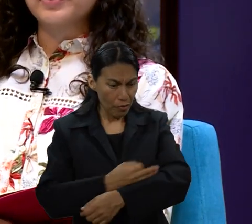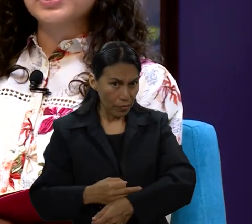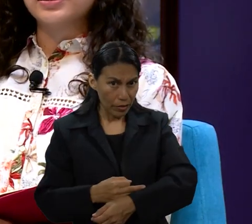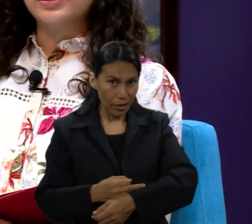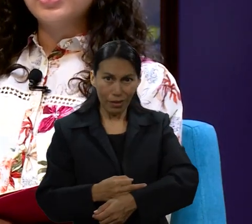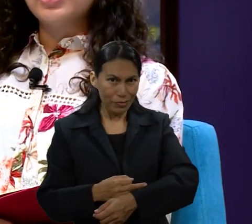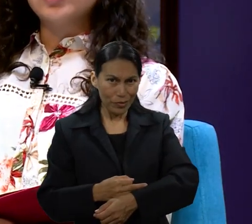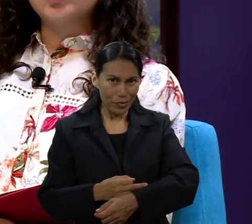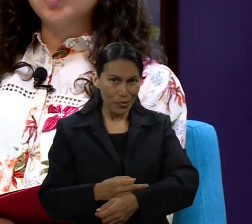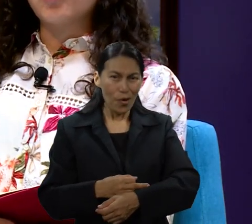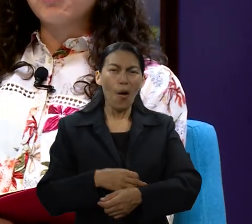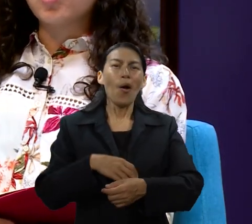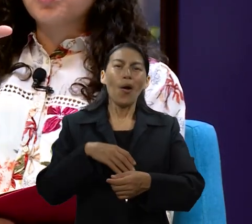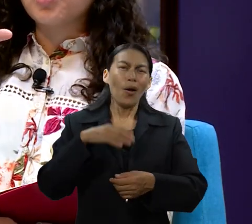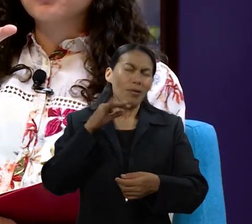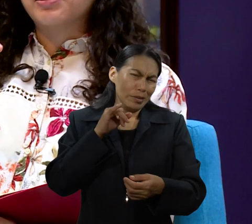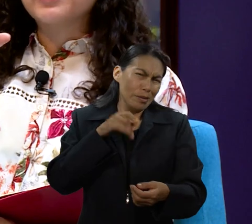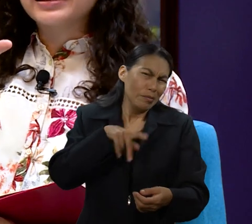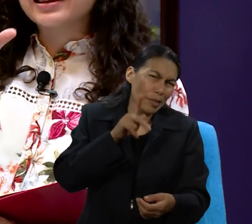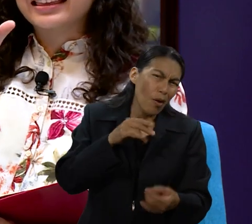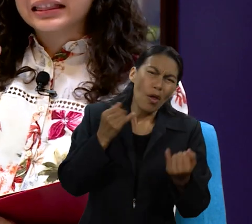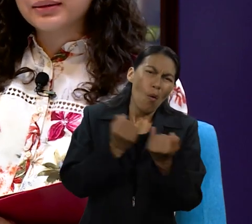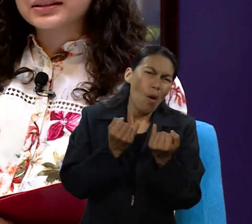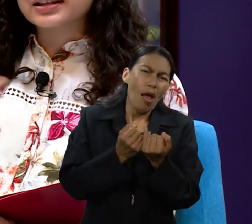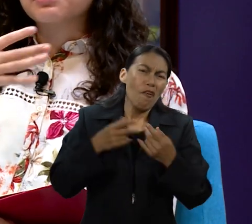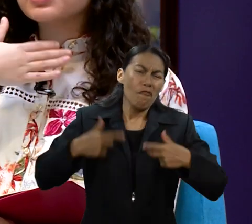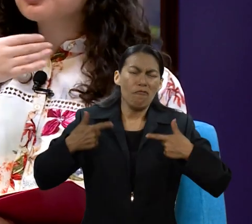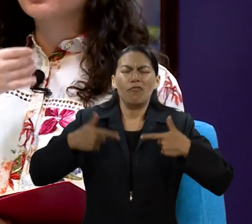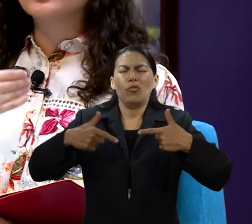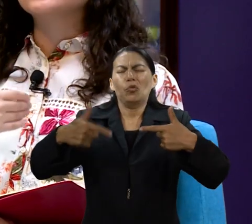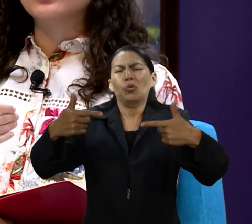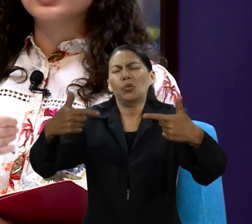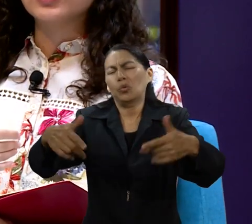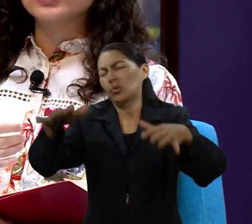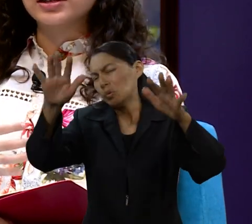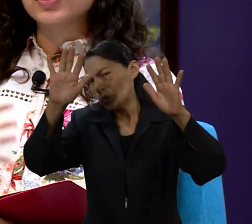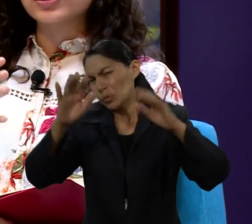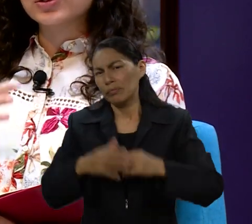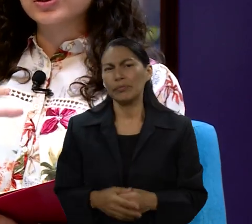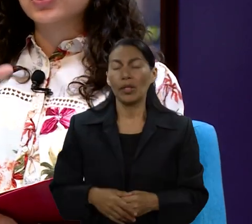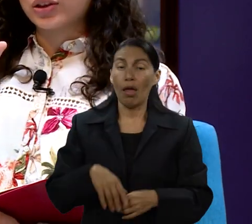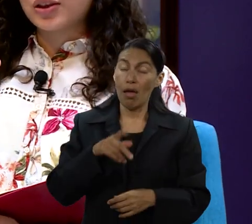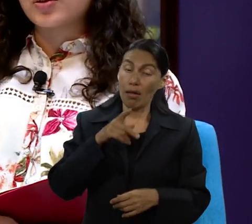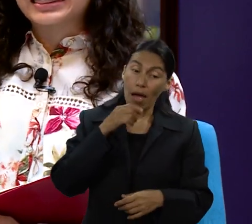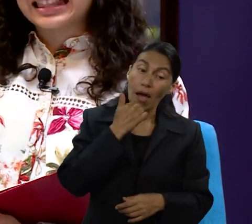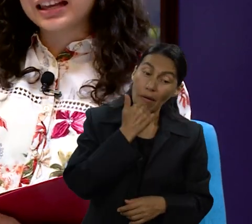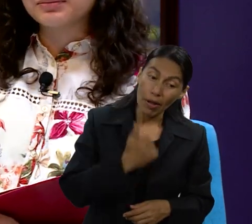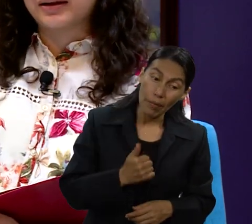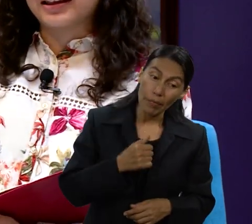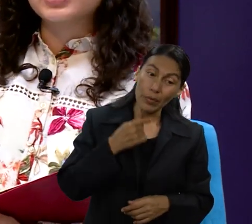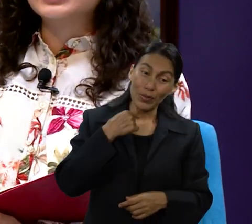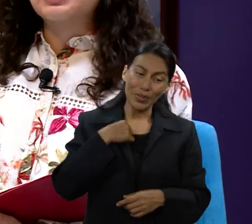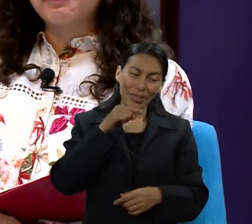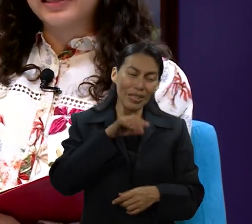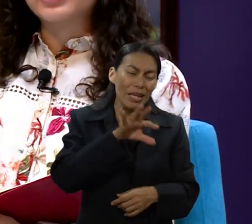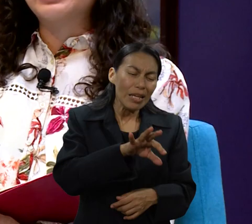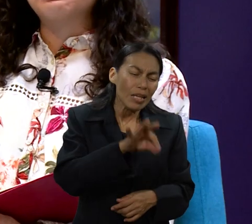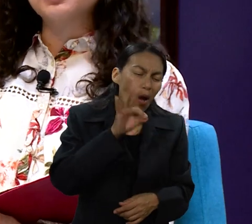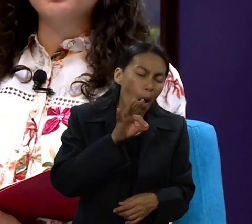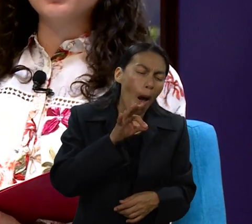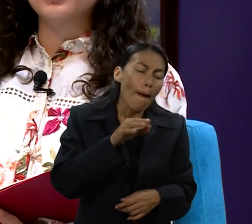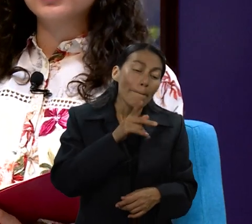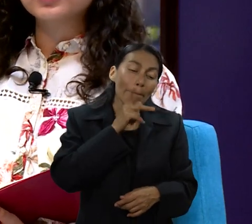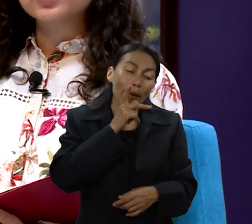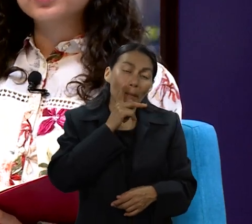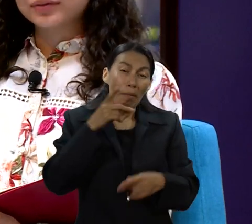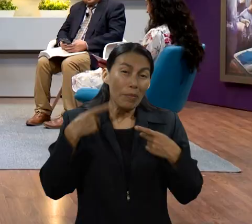era una promesa de tu pueblo, el pueblo que va a venir de ti va a ser mi pueblo escogido. O yo te estoy escogiendo a ti para que seas el padre de